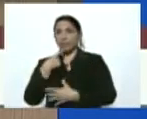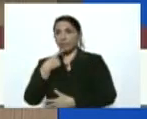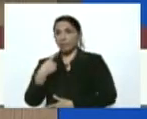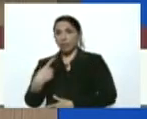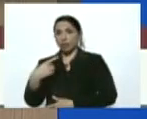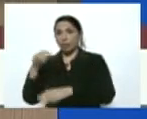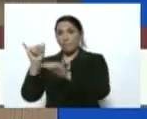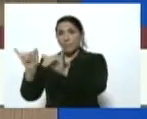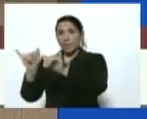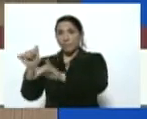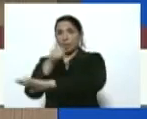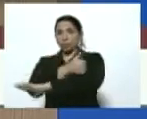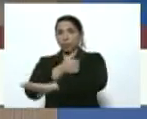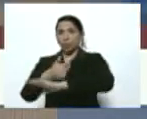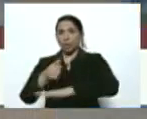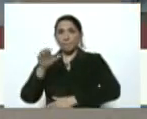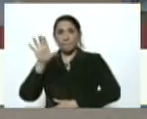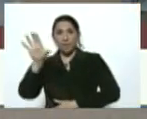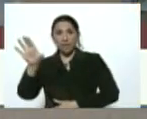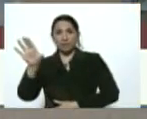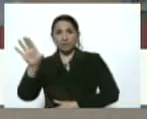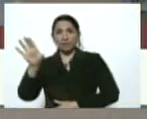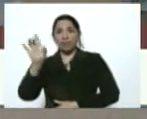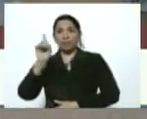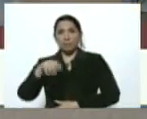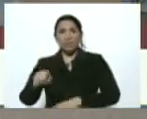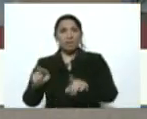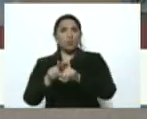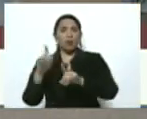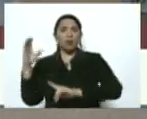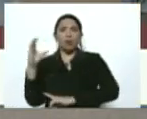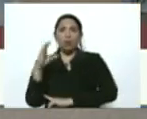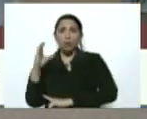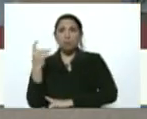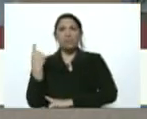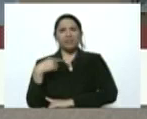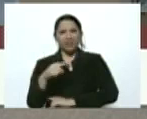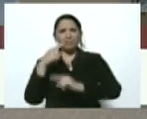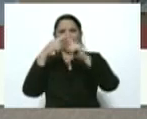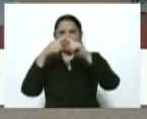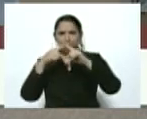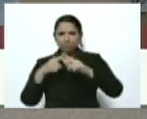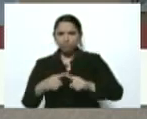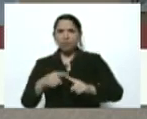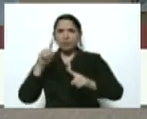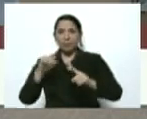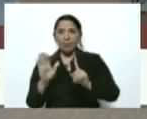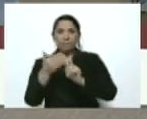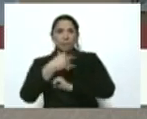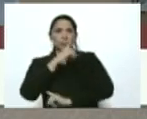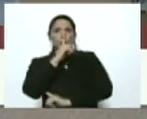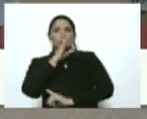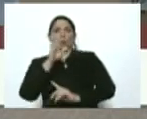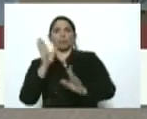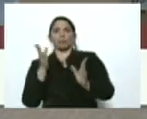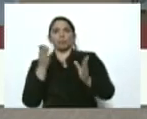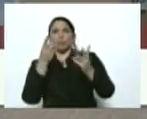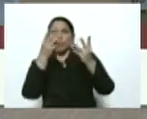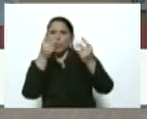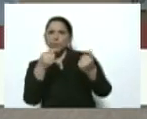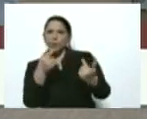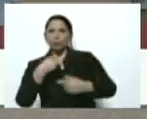autoridades de este país. Igual que Colombia, que aunque tiene su registro y oculta cifras, bueno, lo estamos viendo